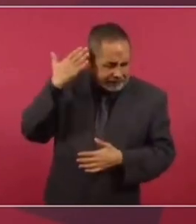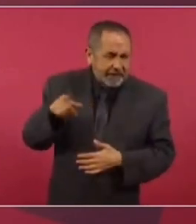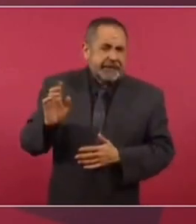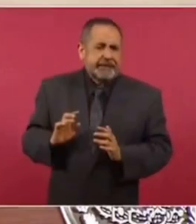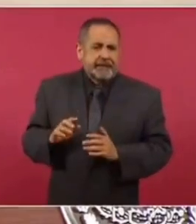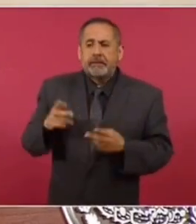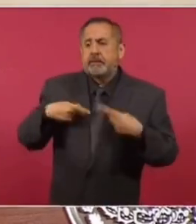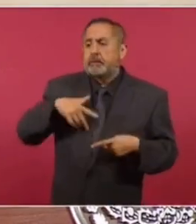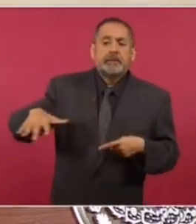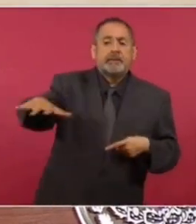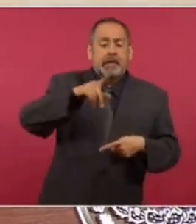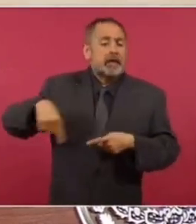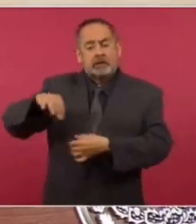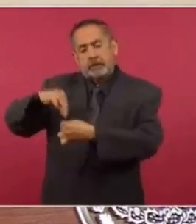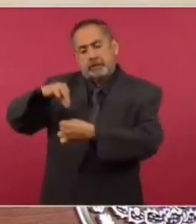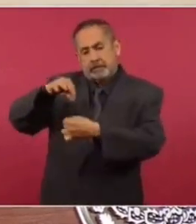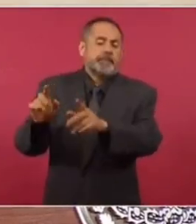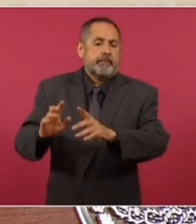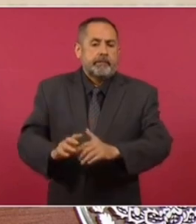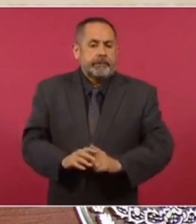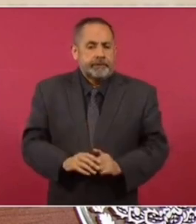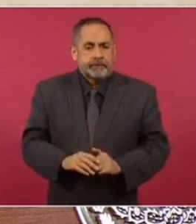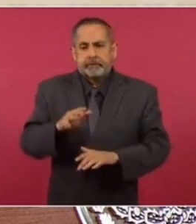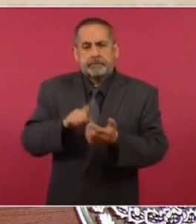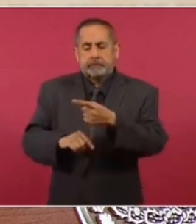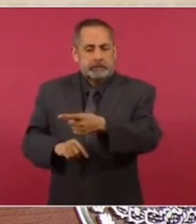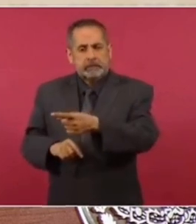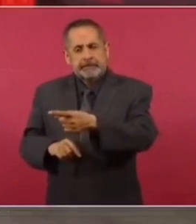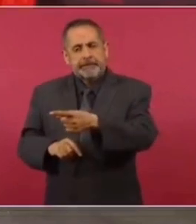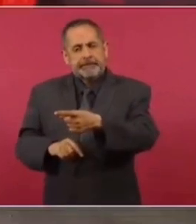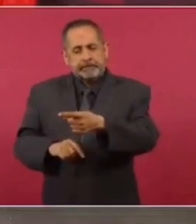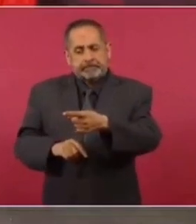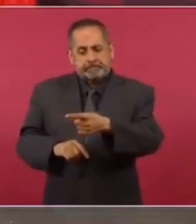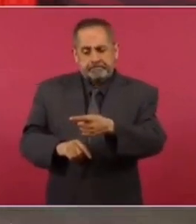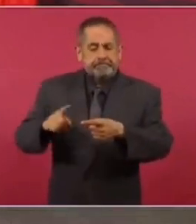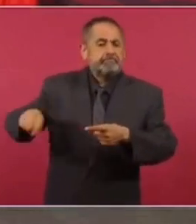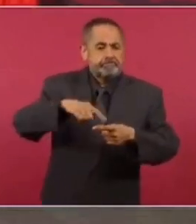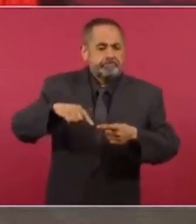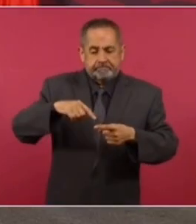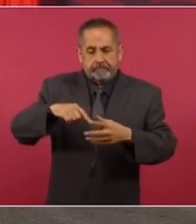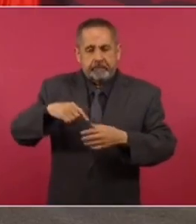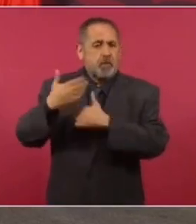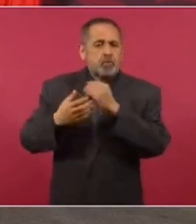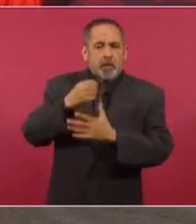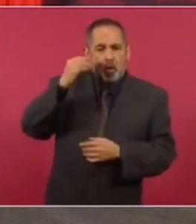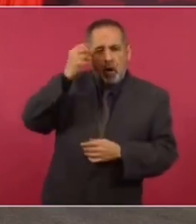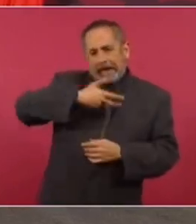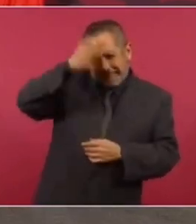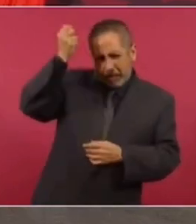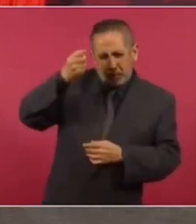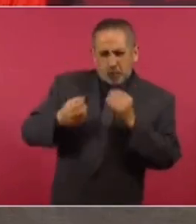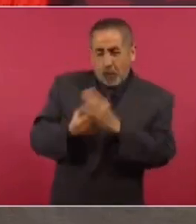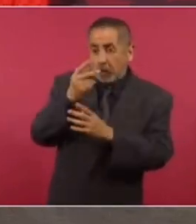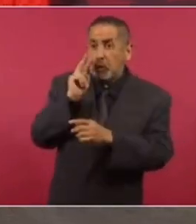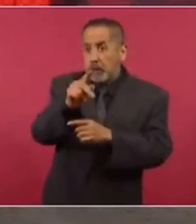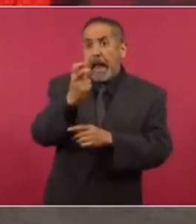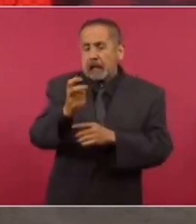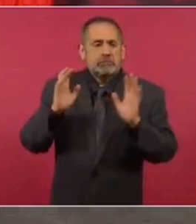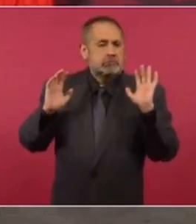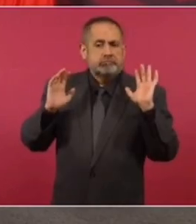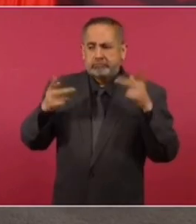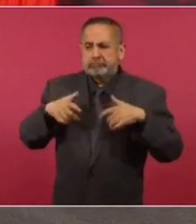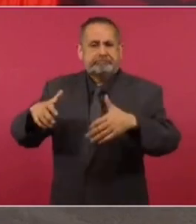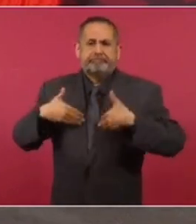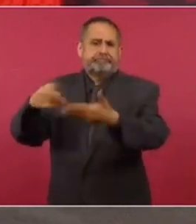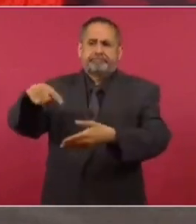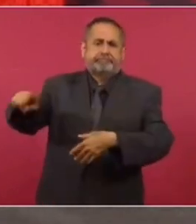va a ser el pueblo el que va a decidir. En el caso de los candidatos que surjan de nuestro movimiento, ya se